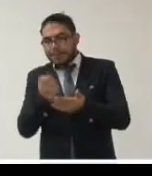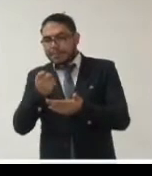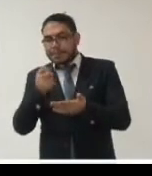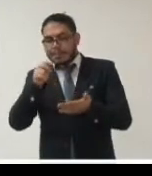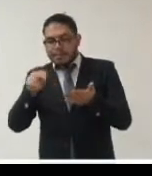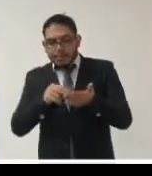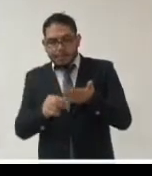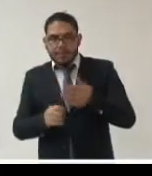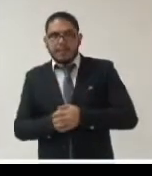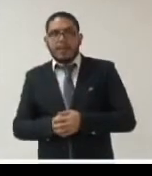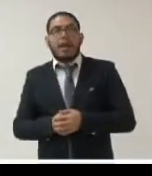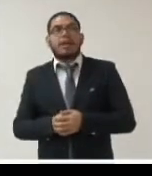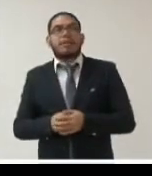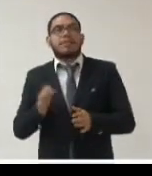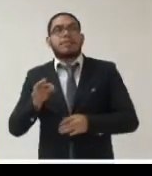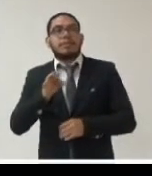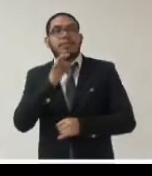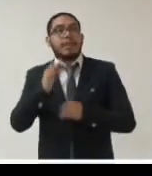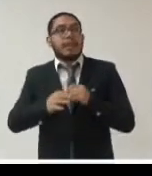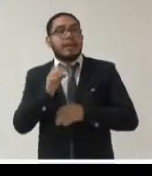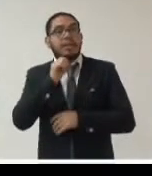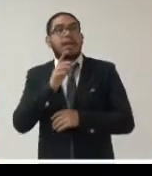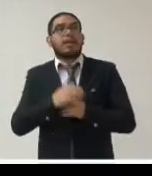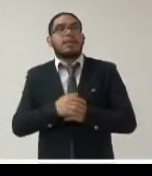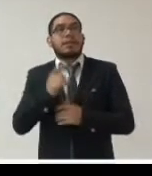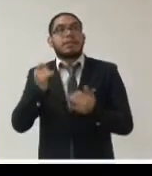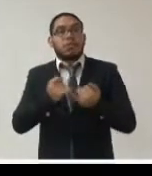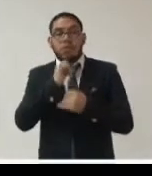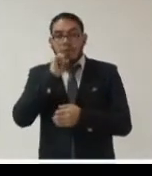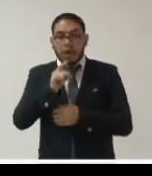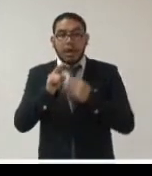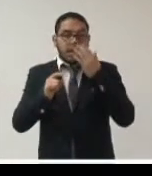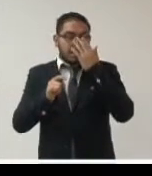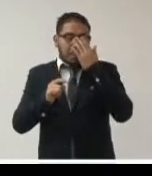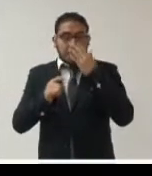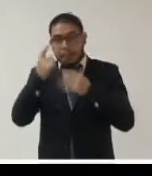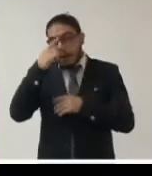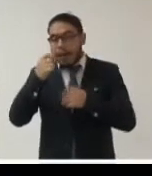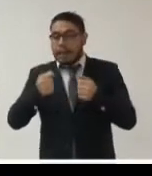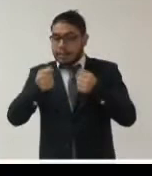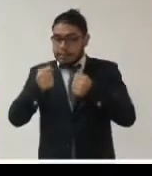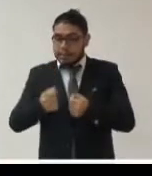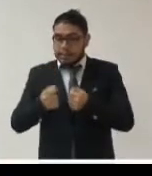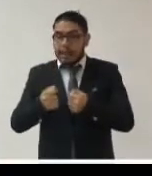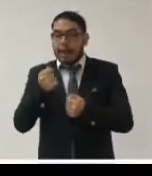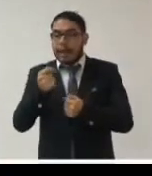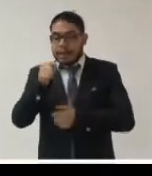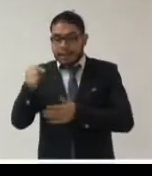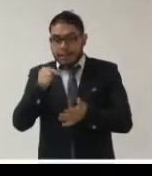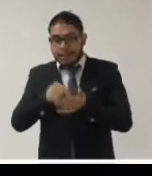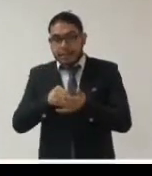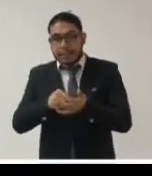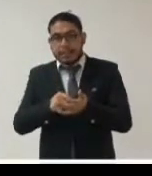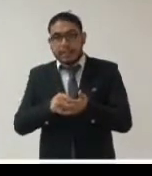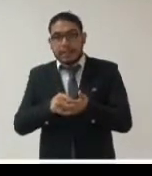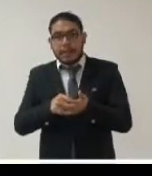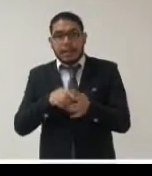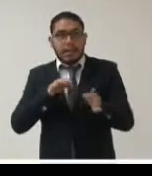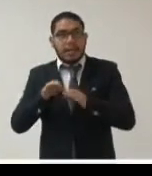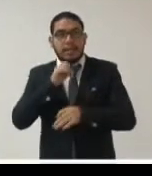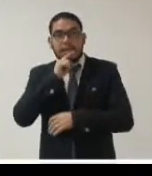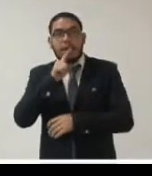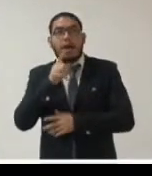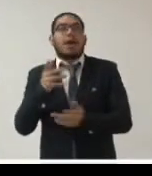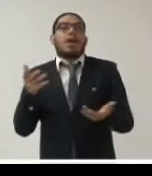y para ir terminando si se trata también de mantener la seguridad sanitaria en el centro laboral la autoridad también de datos